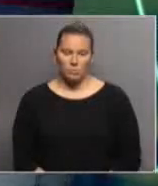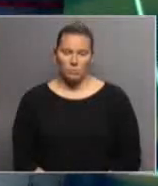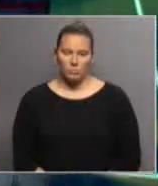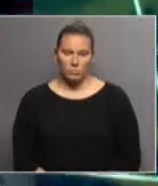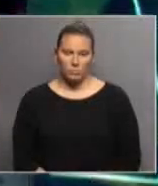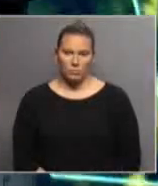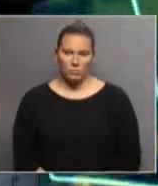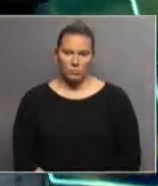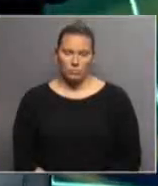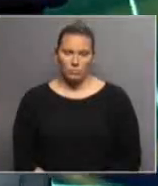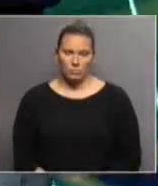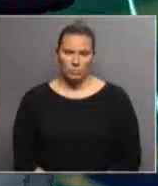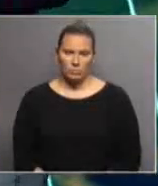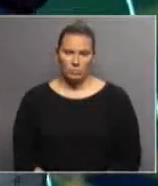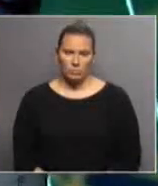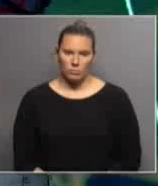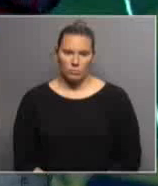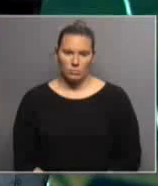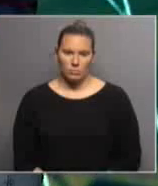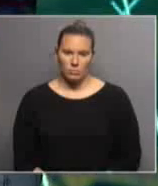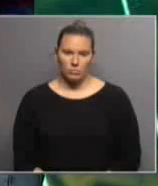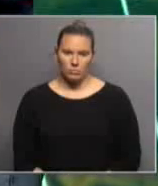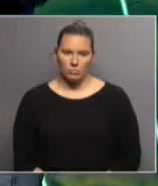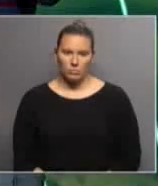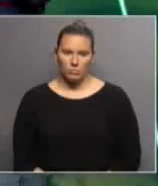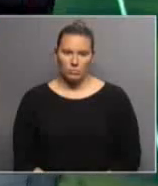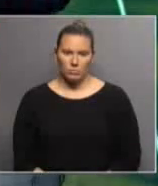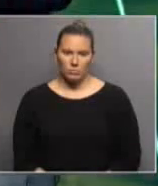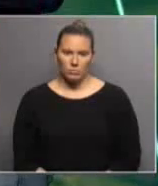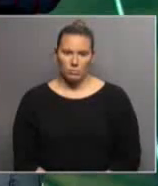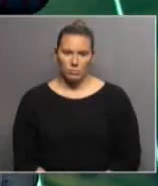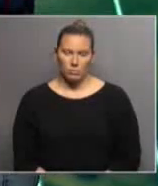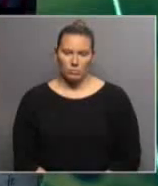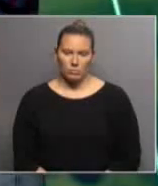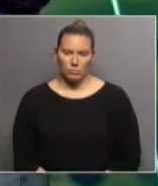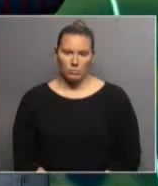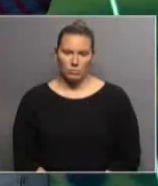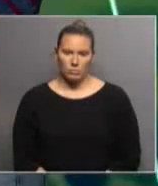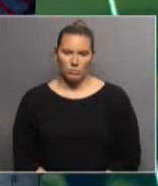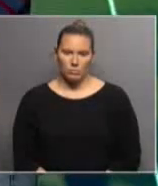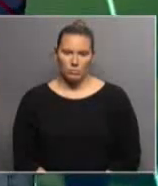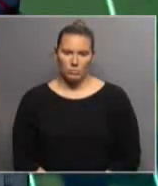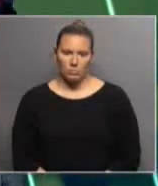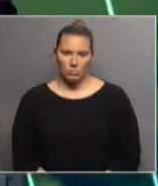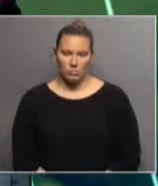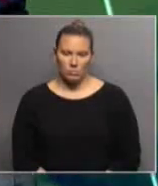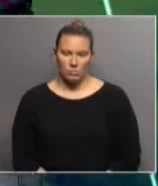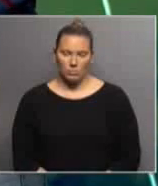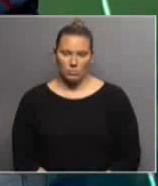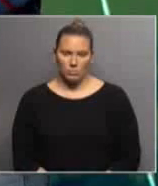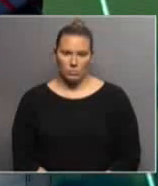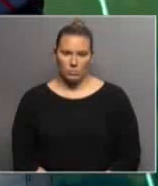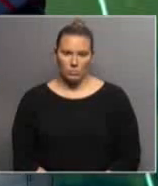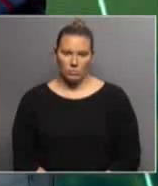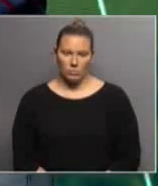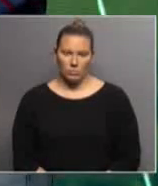.378 aprobada, entonces esto fue fundamental, se fue abriendo mucho las